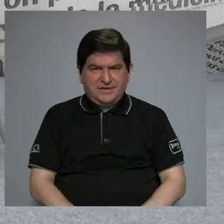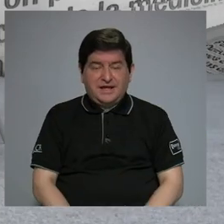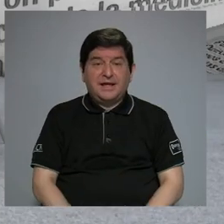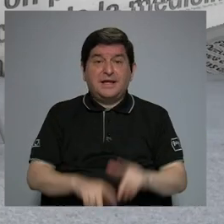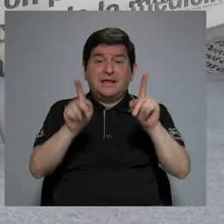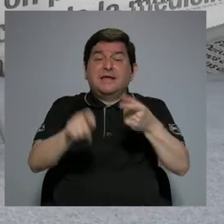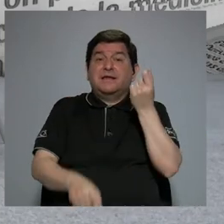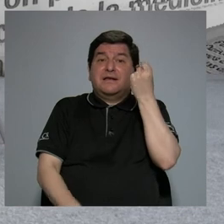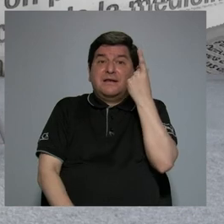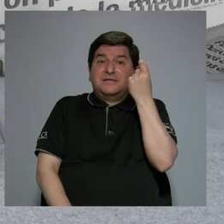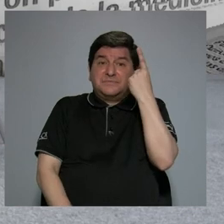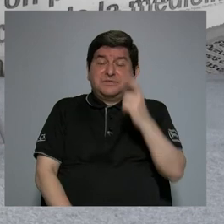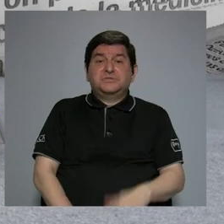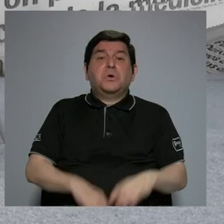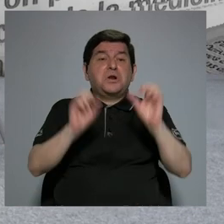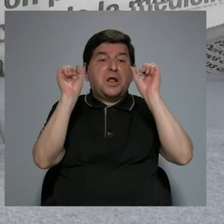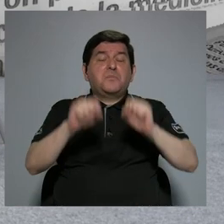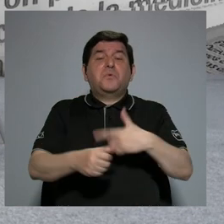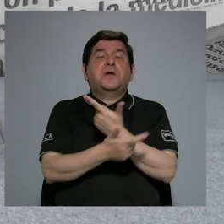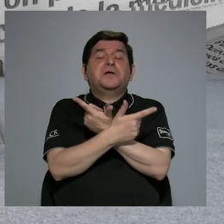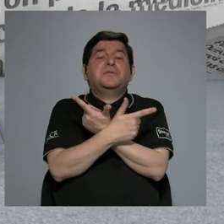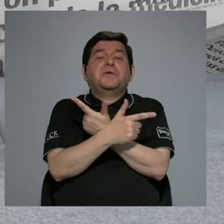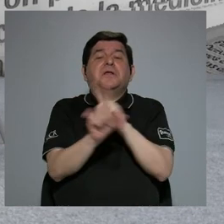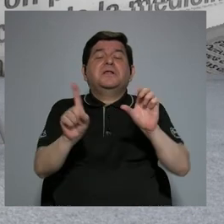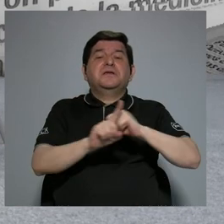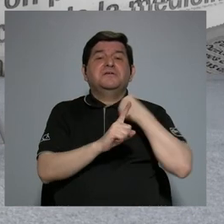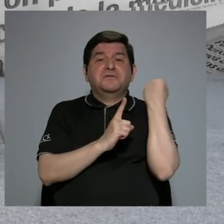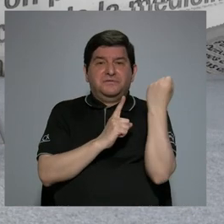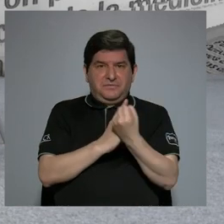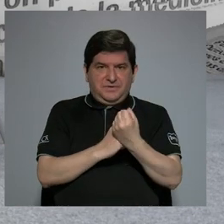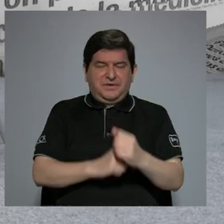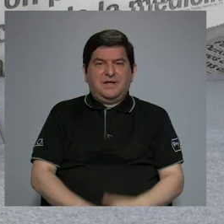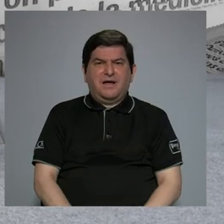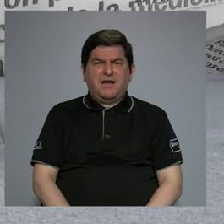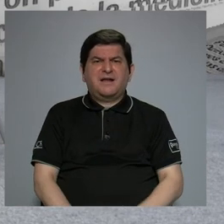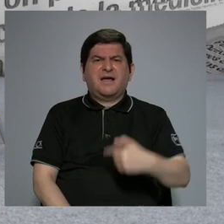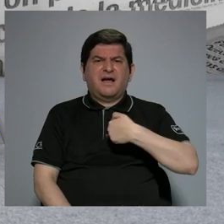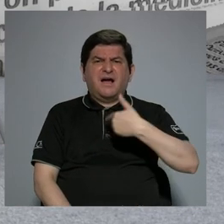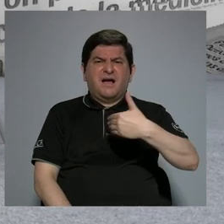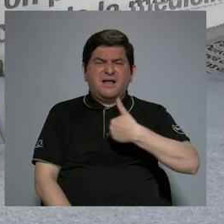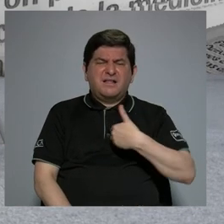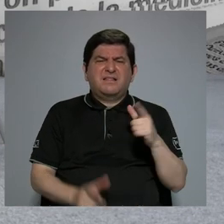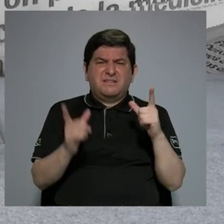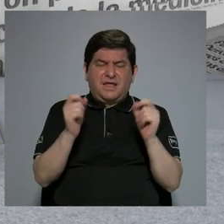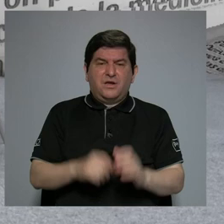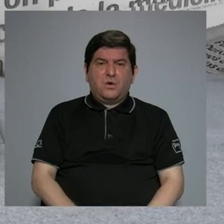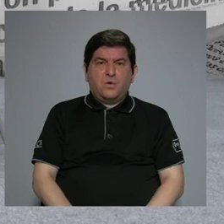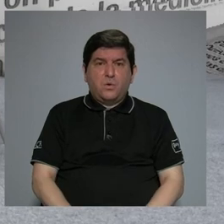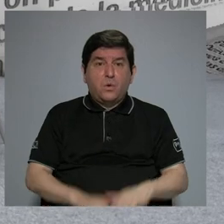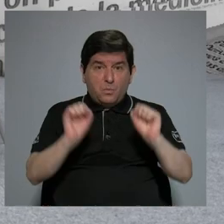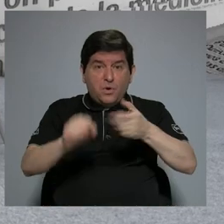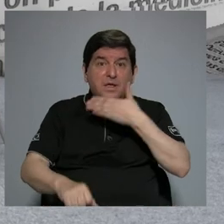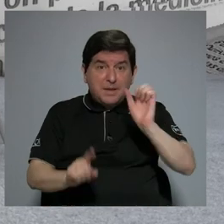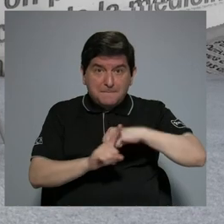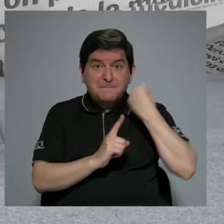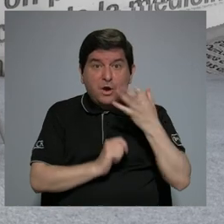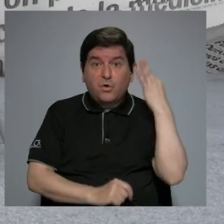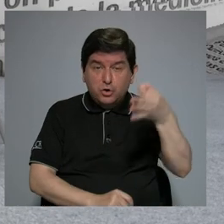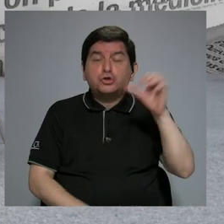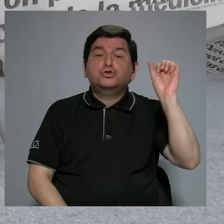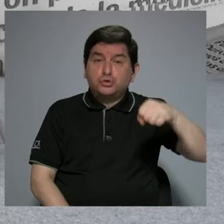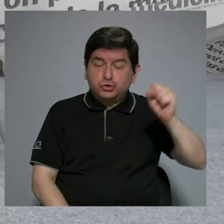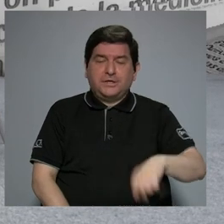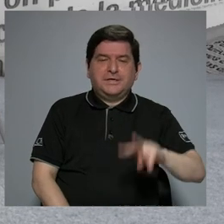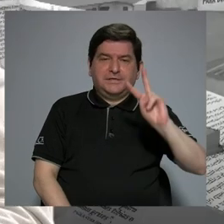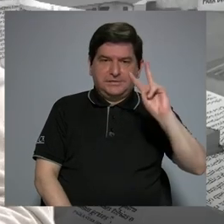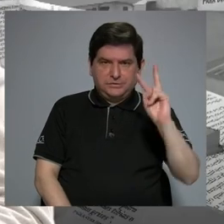que la gente entienda eso, posiblemente le libera un poco la situación de, uy, tengo cáncer. El pronóstico puede ser mejor. El pronóstico puede ser mejor.